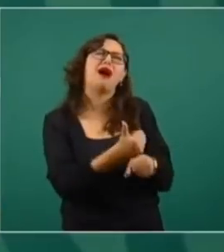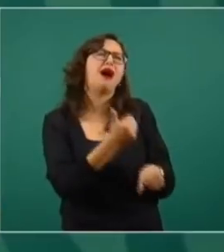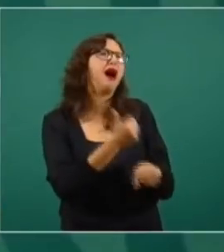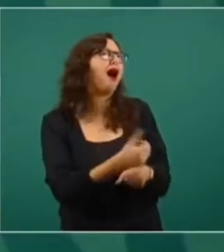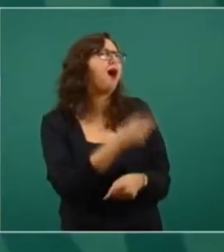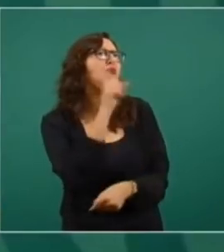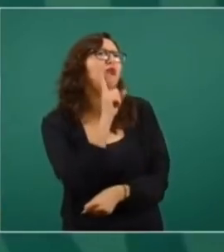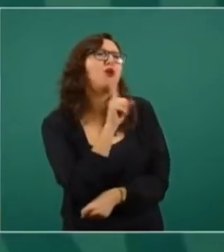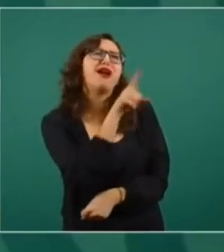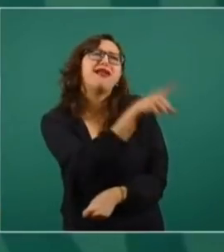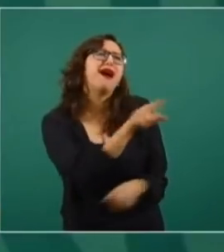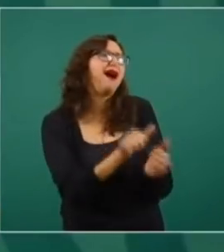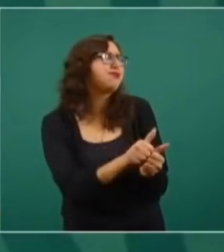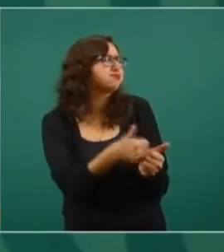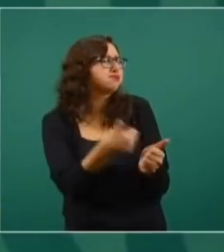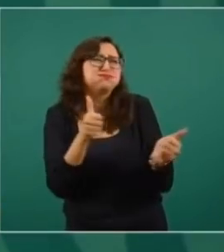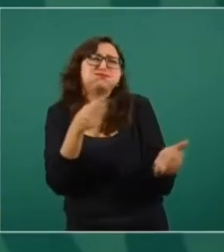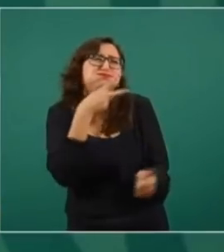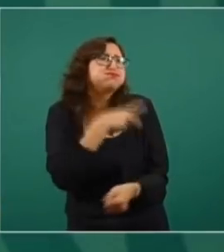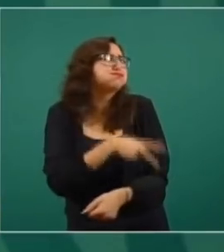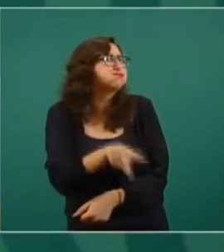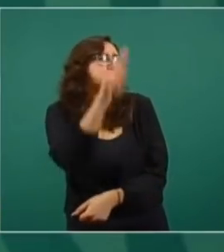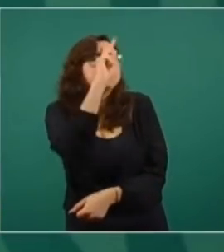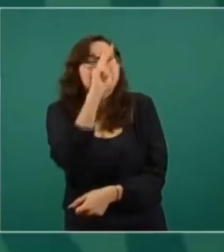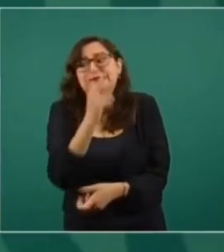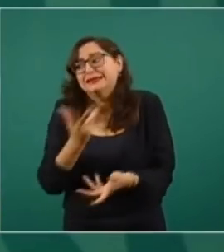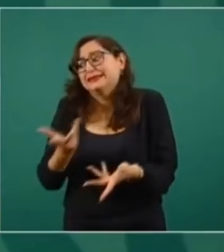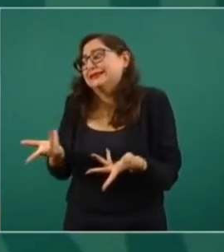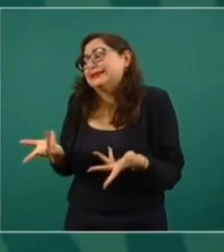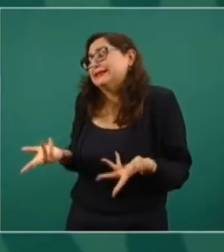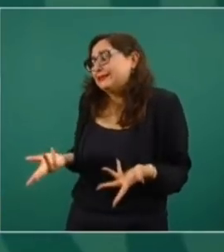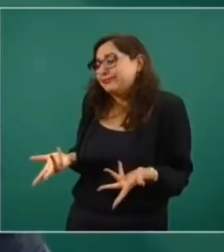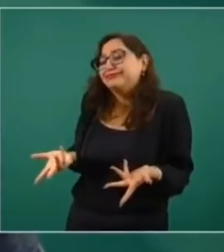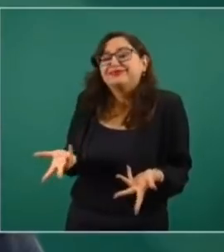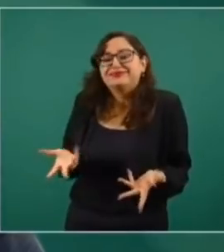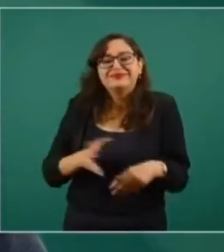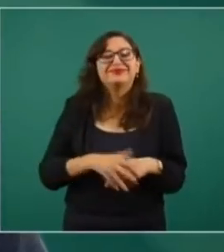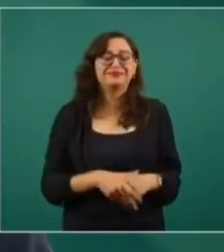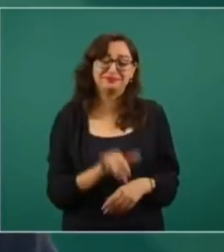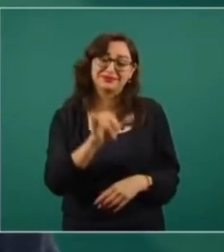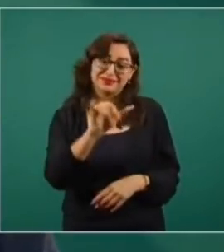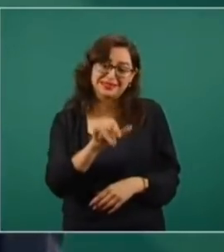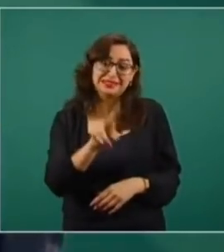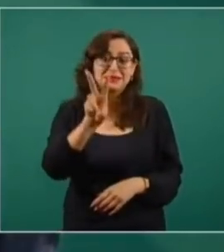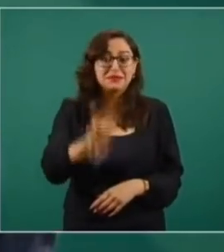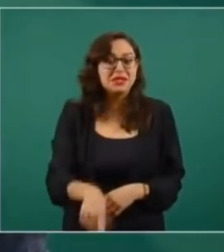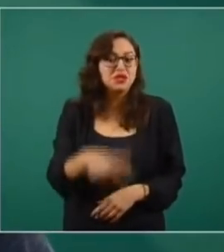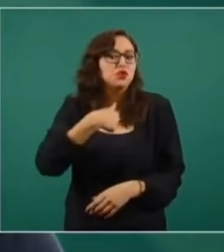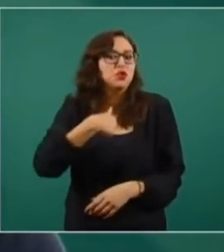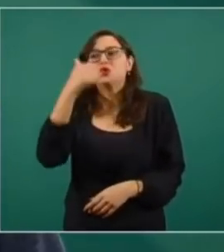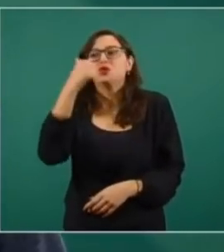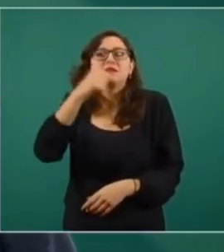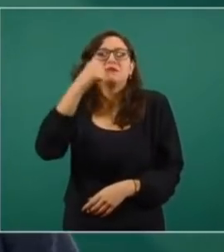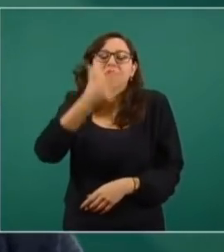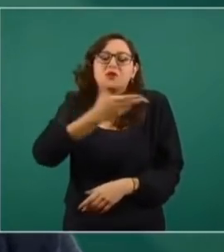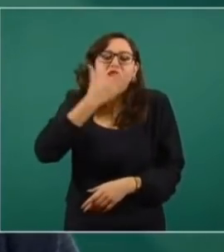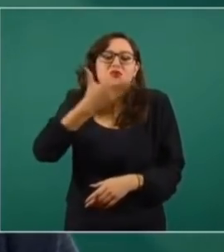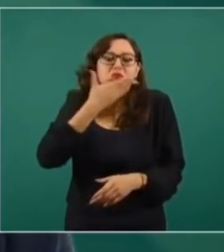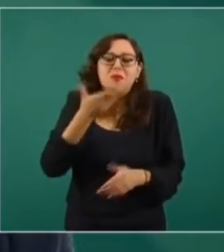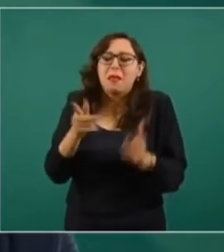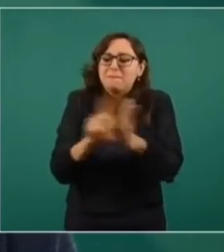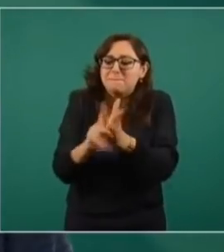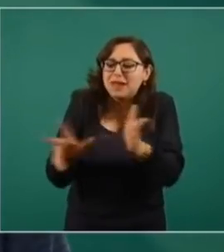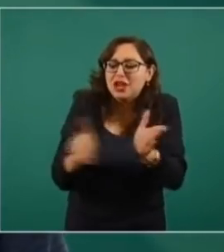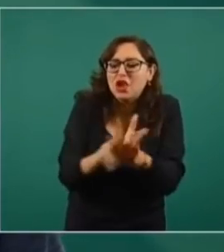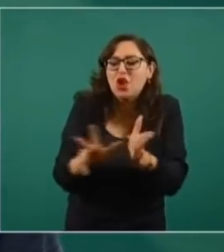estás muy atrasada. Entonces, pues sí, el papel y los medios impresos fueron para